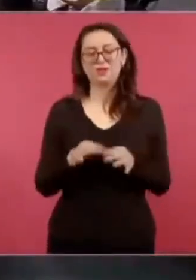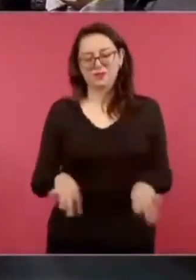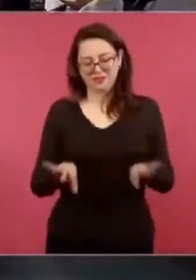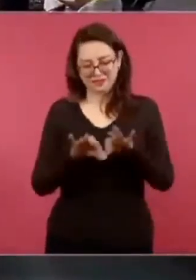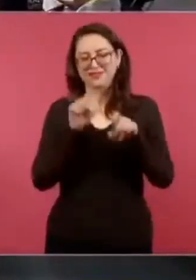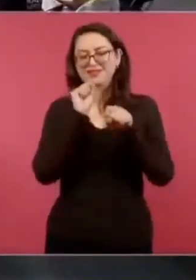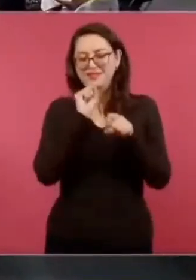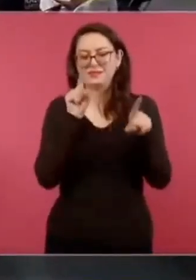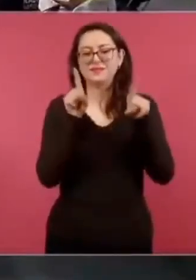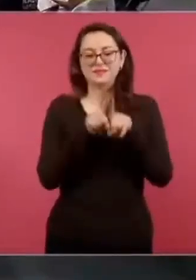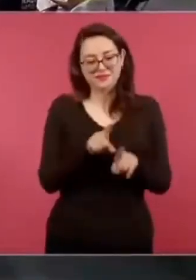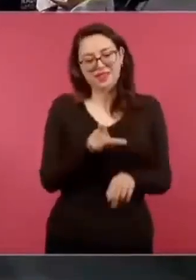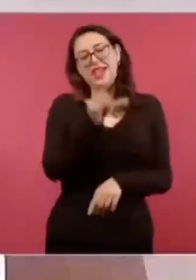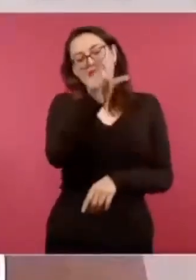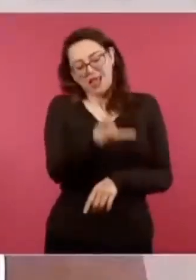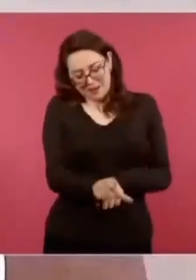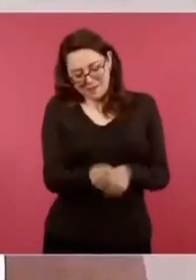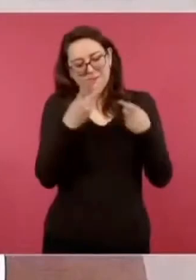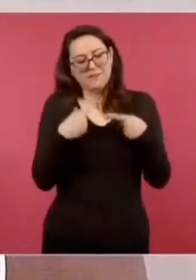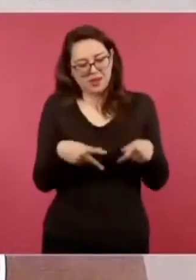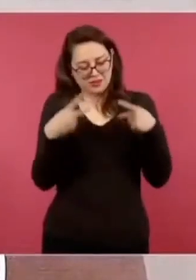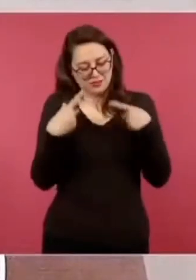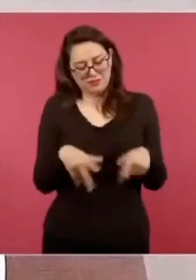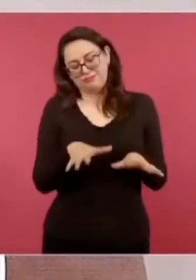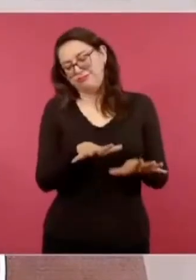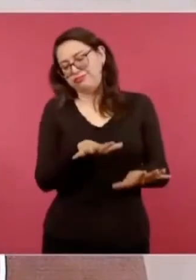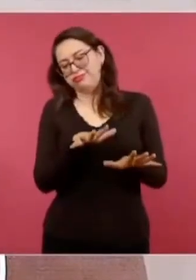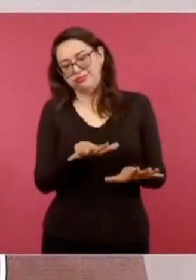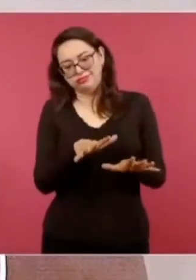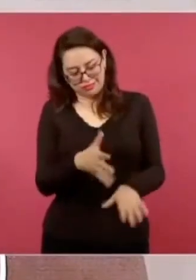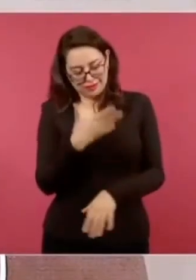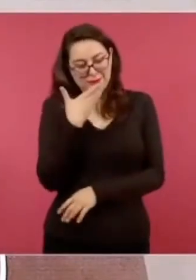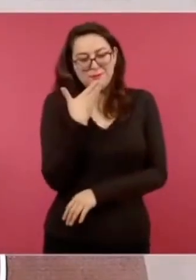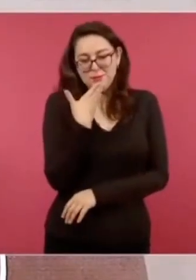y él, que era de primera, el señor.